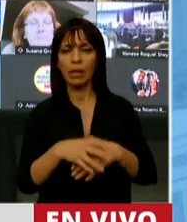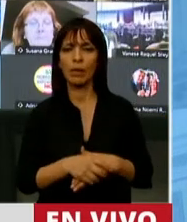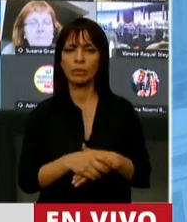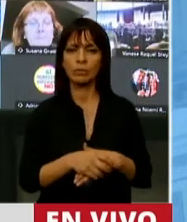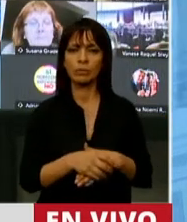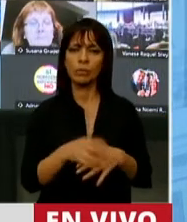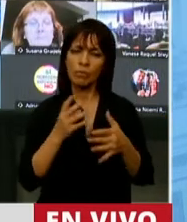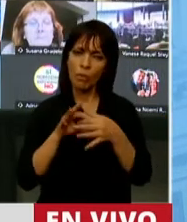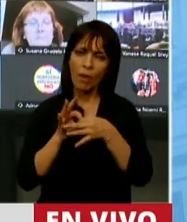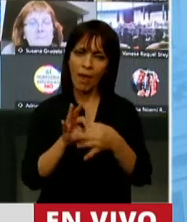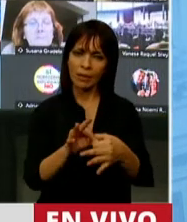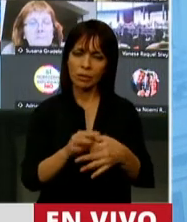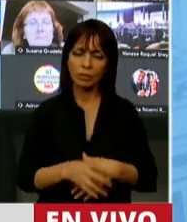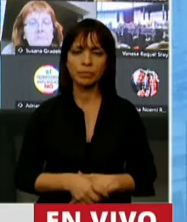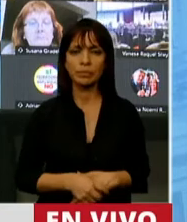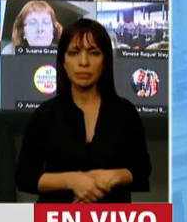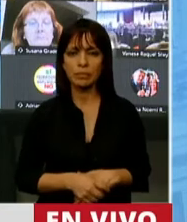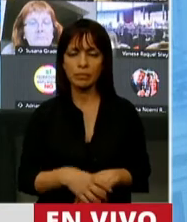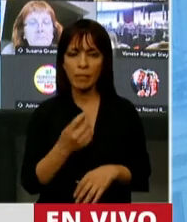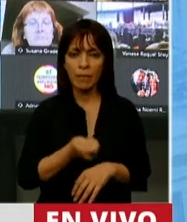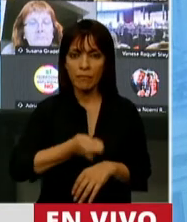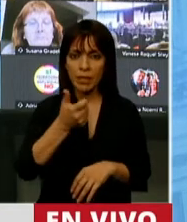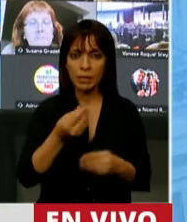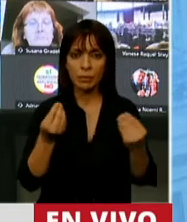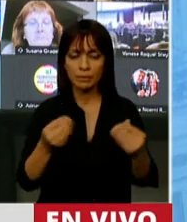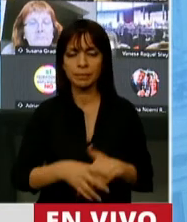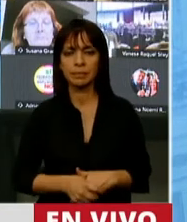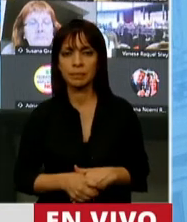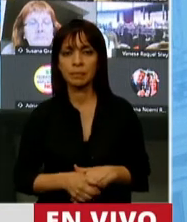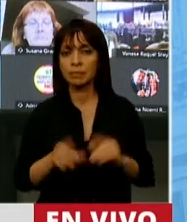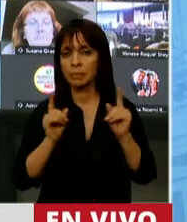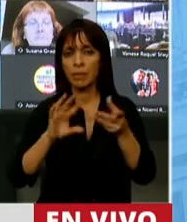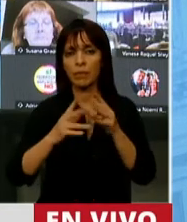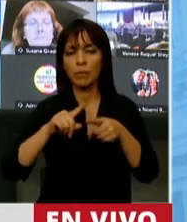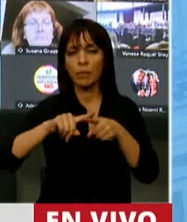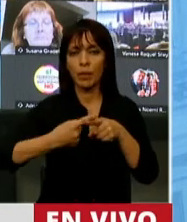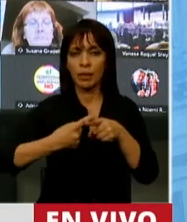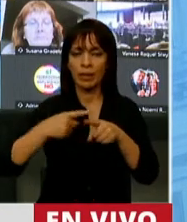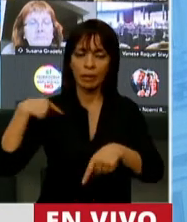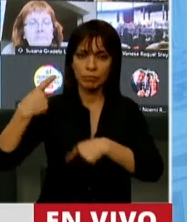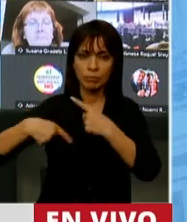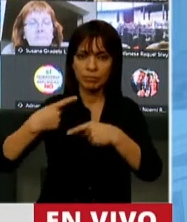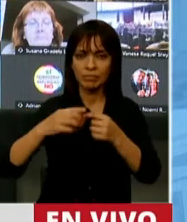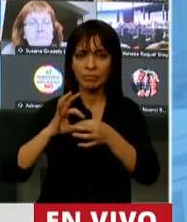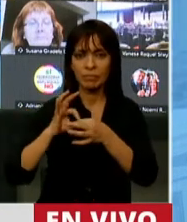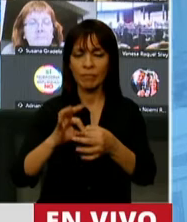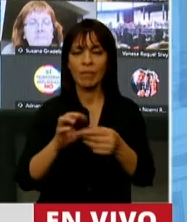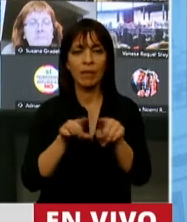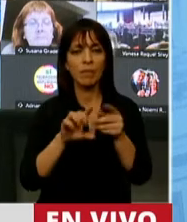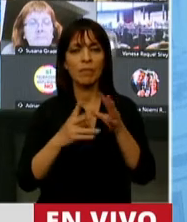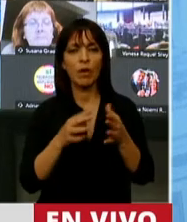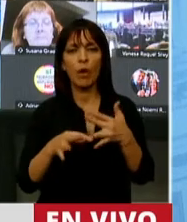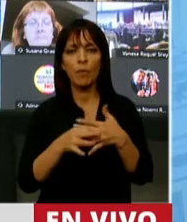legisladores. Pero es fácil, porque es una continuidad de las políticas y es con lo que nos comprometimos con el pueblo.